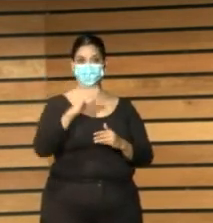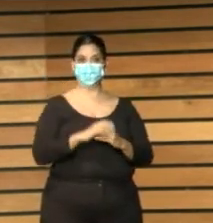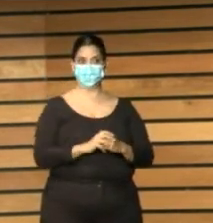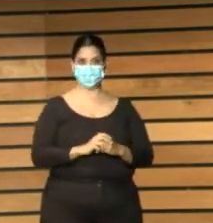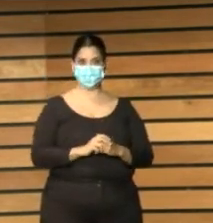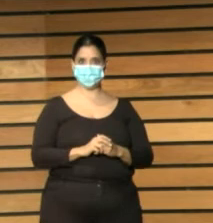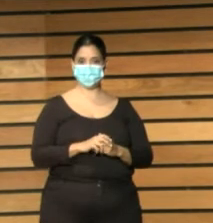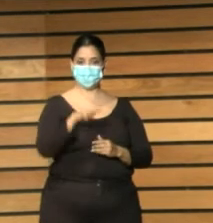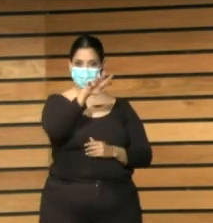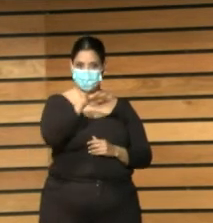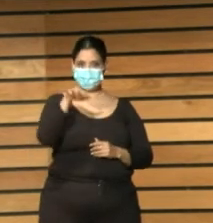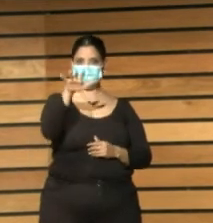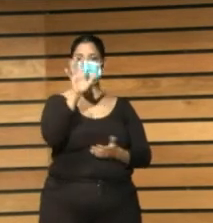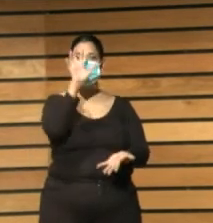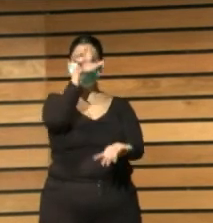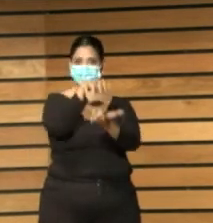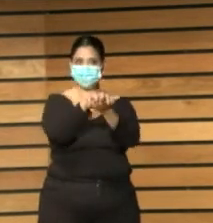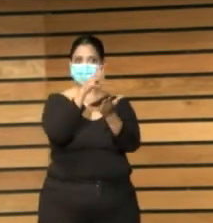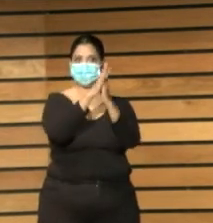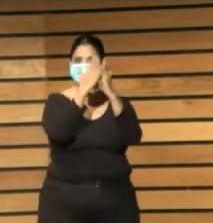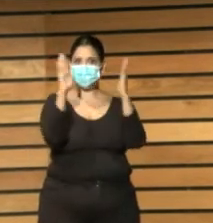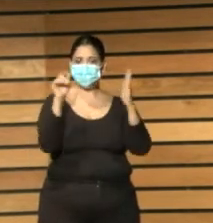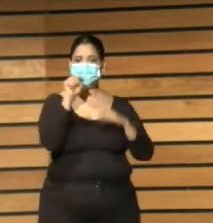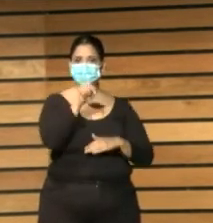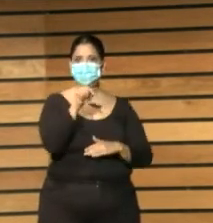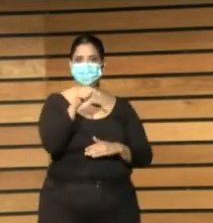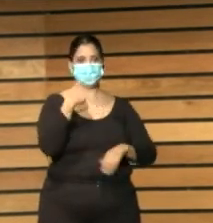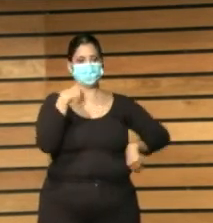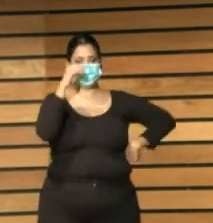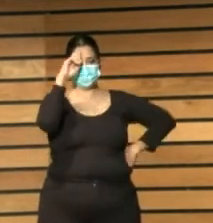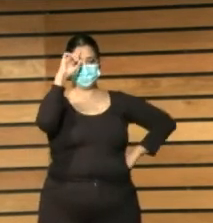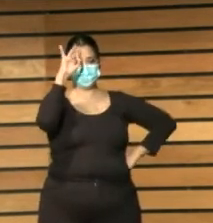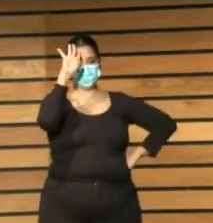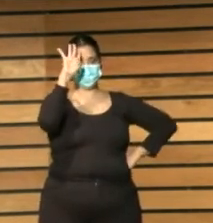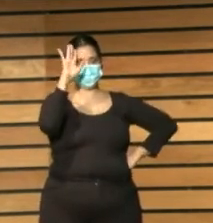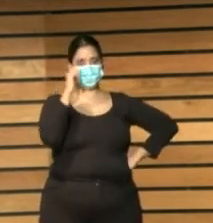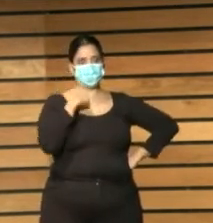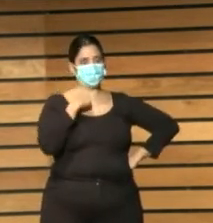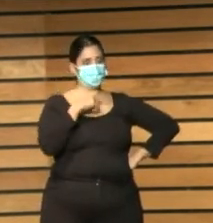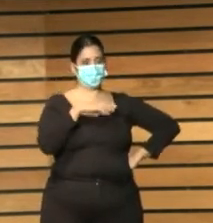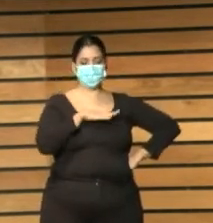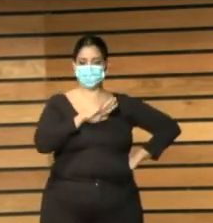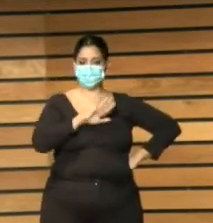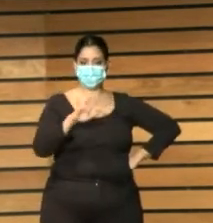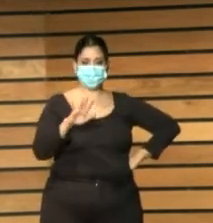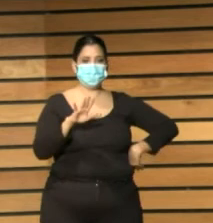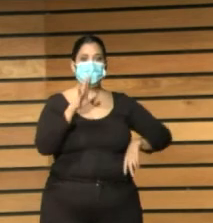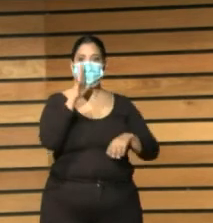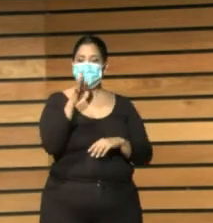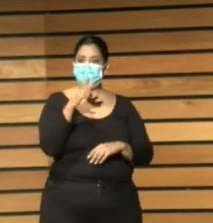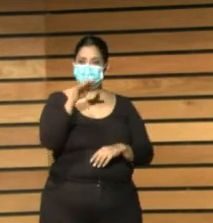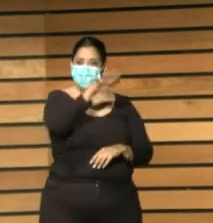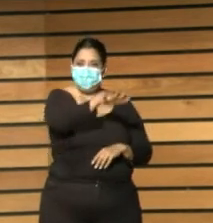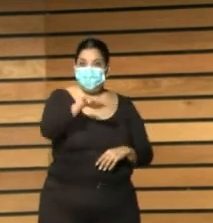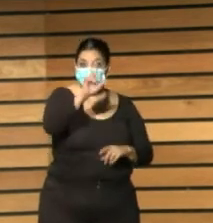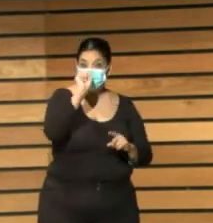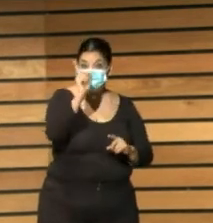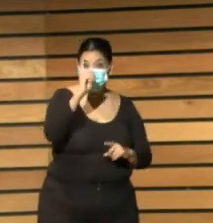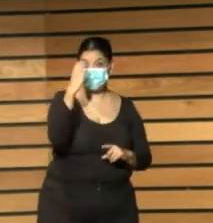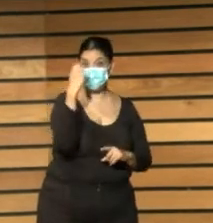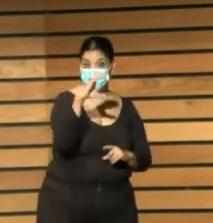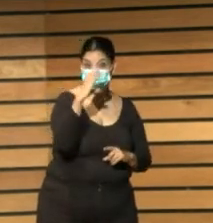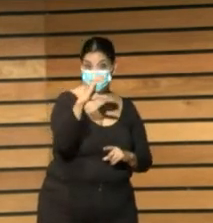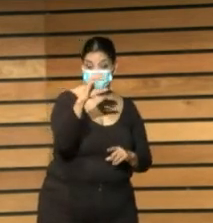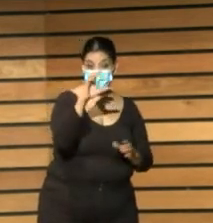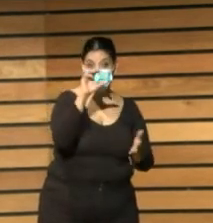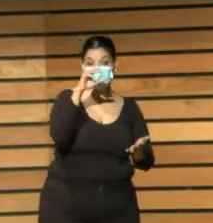eso ha sido extraordinario pero no ha ocurrido solo en Medellín ha ocurrido en Bogotá